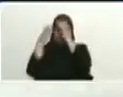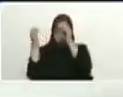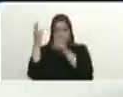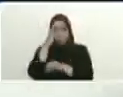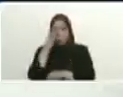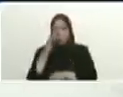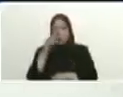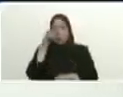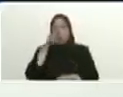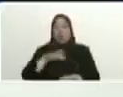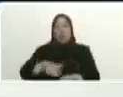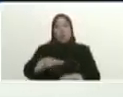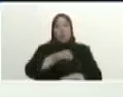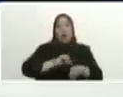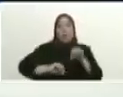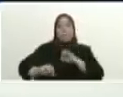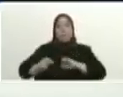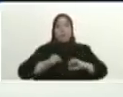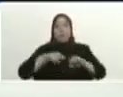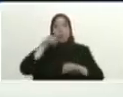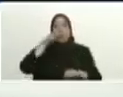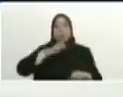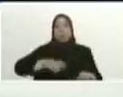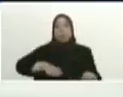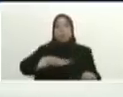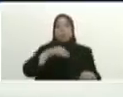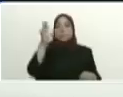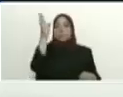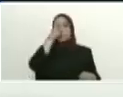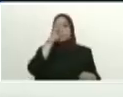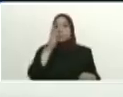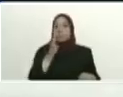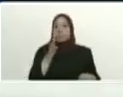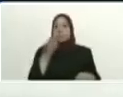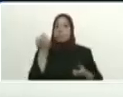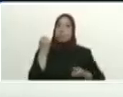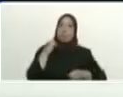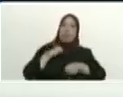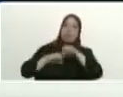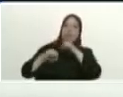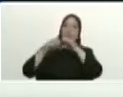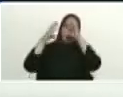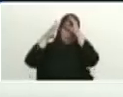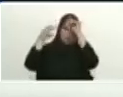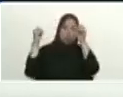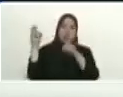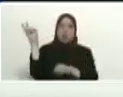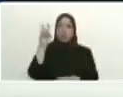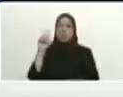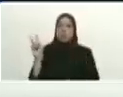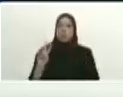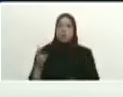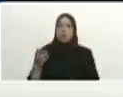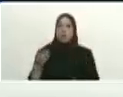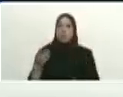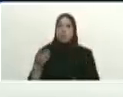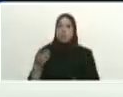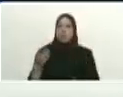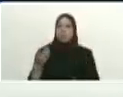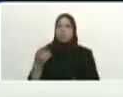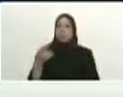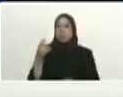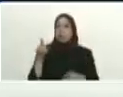popular brasileño y gente de la sociedad civil defendieron la embajada de la república bolivariana de Venezuela y allá está